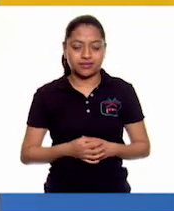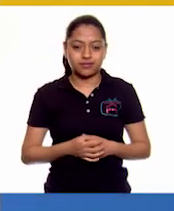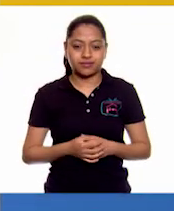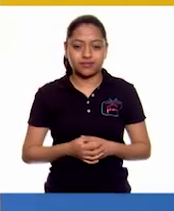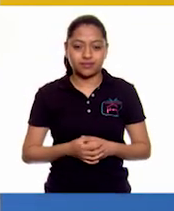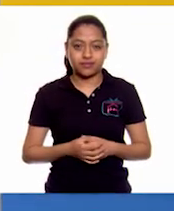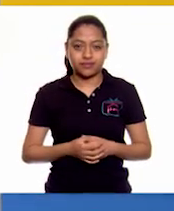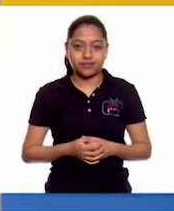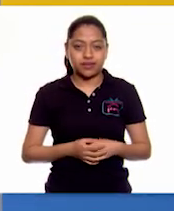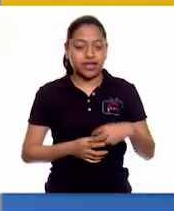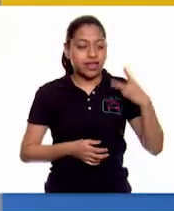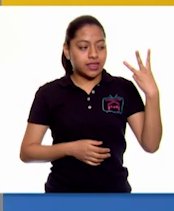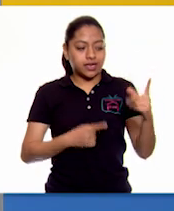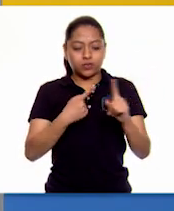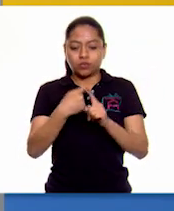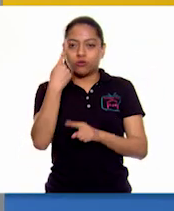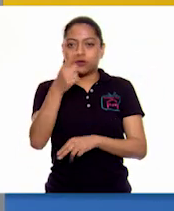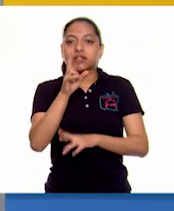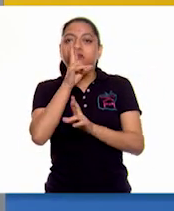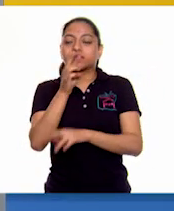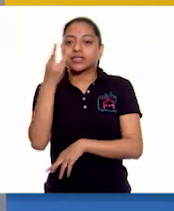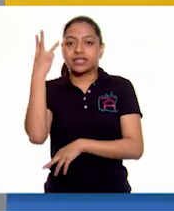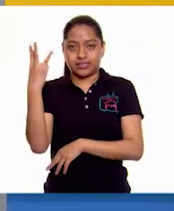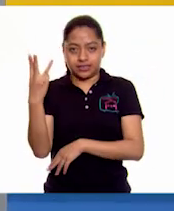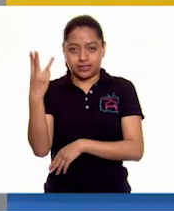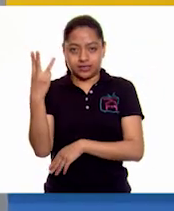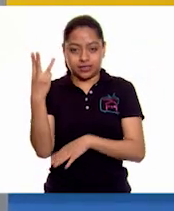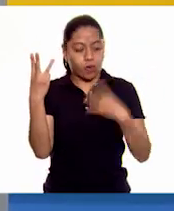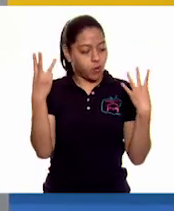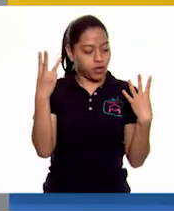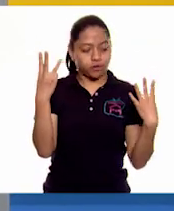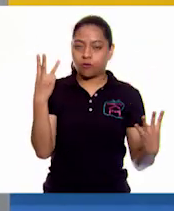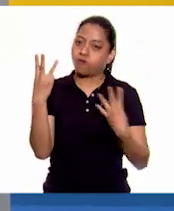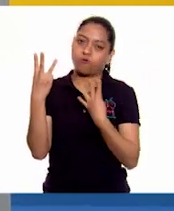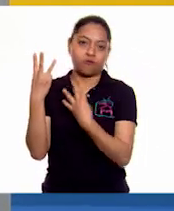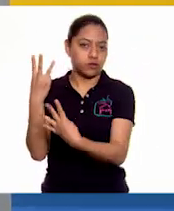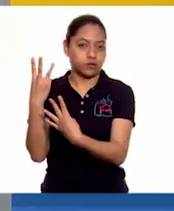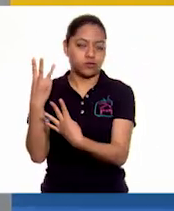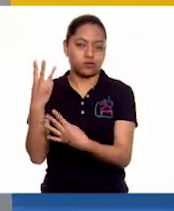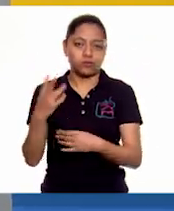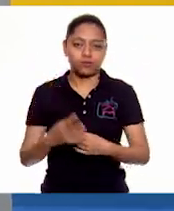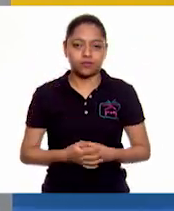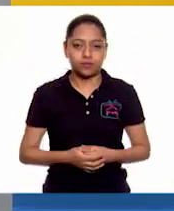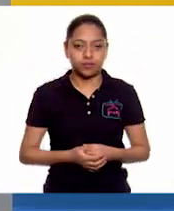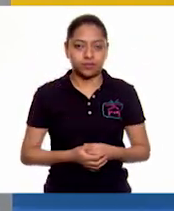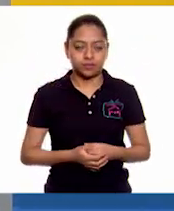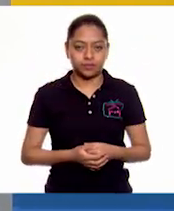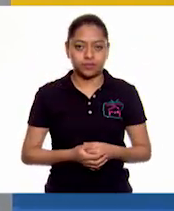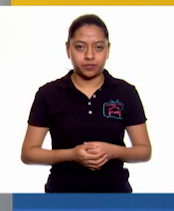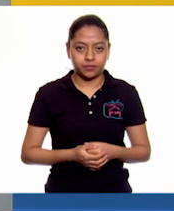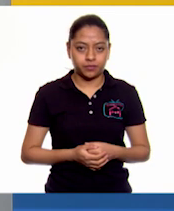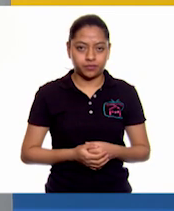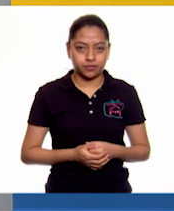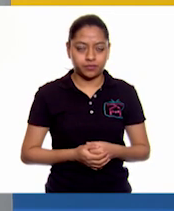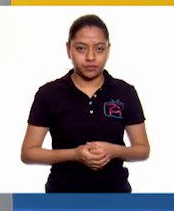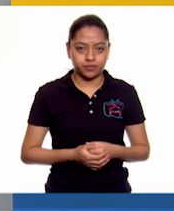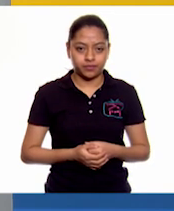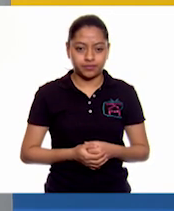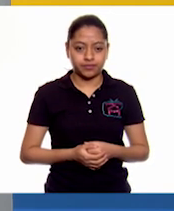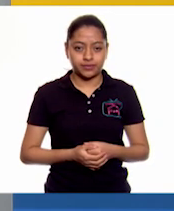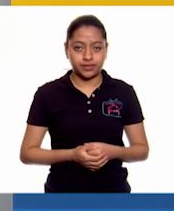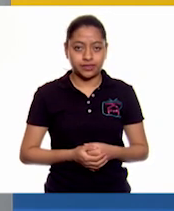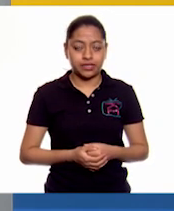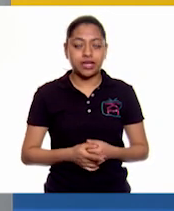Tres por una. Tres. Tres. Muy bien, Ale. Y estamos hablando de cuartos. Para los tres gallos